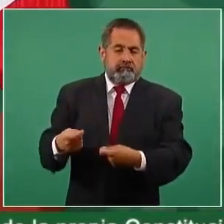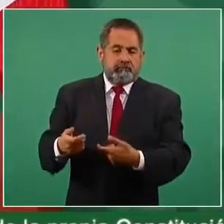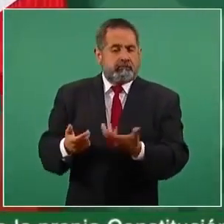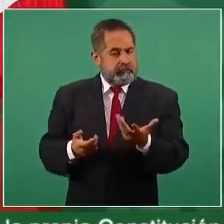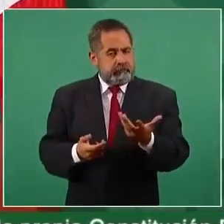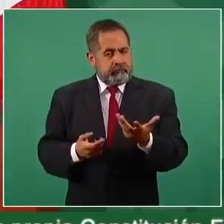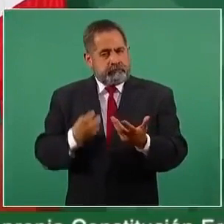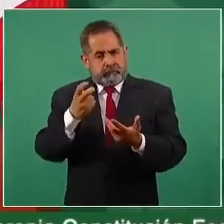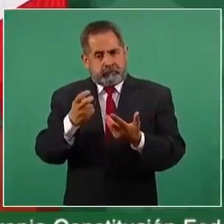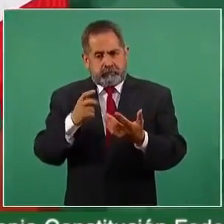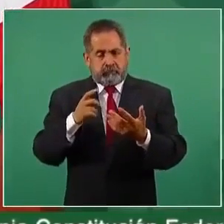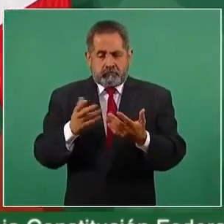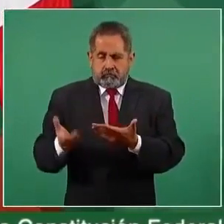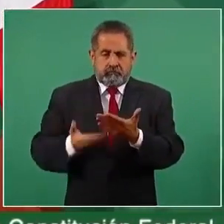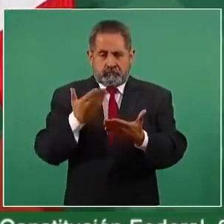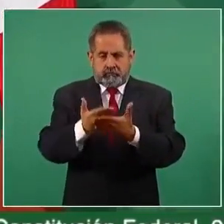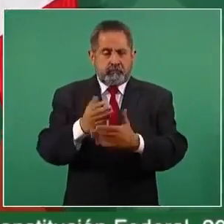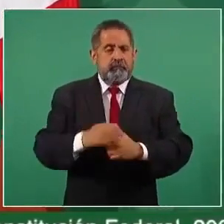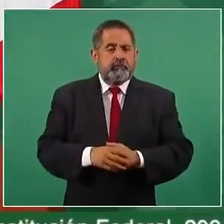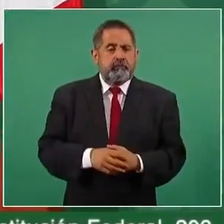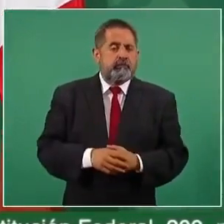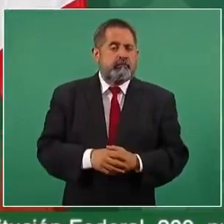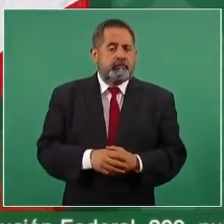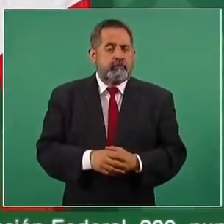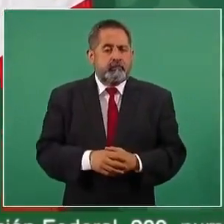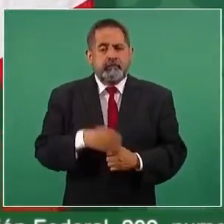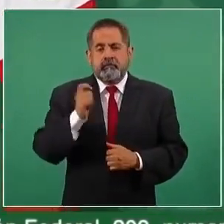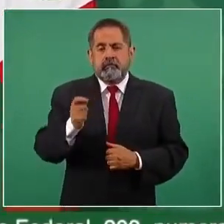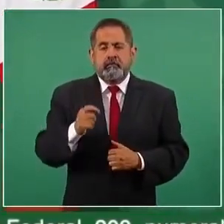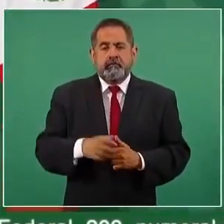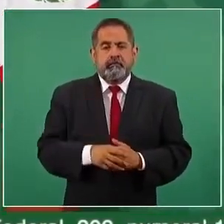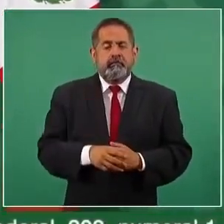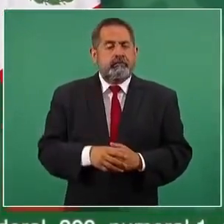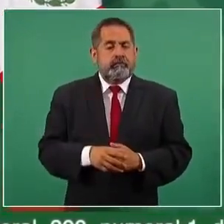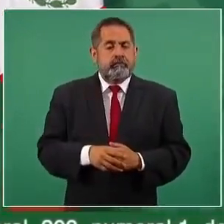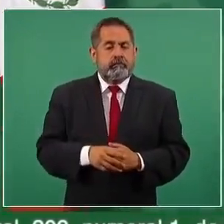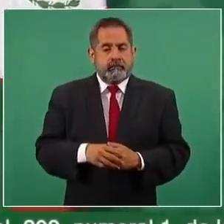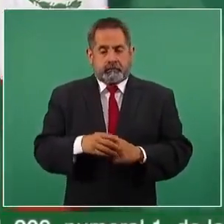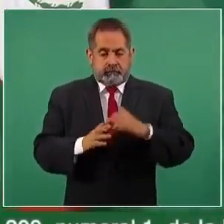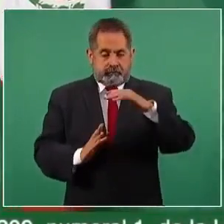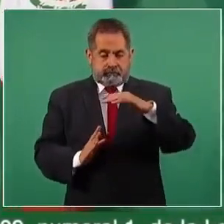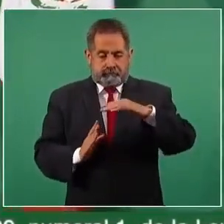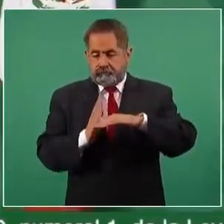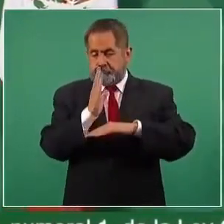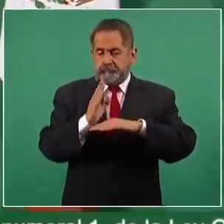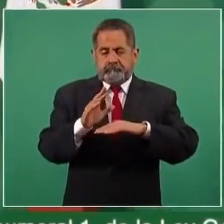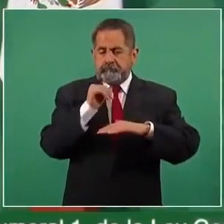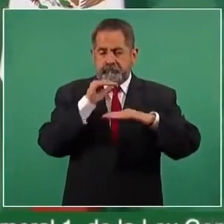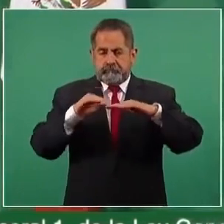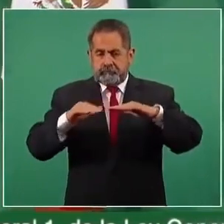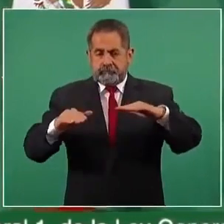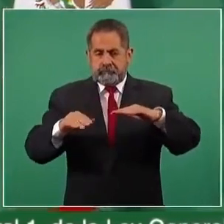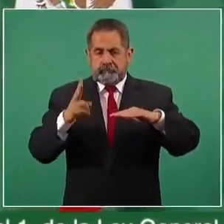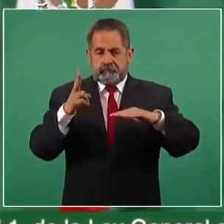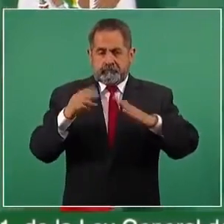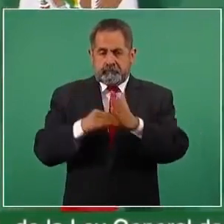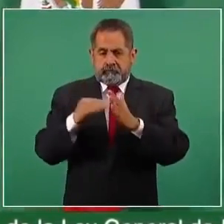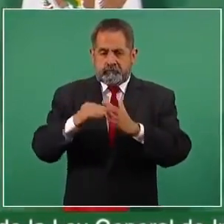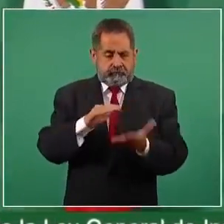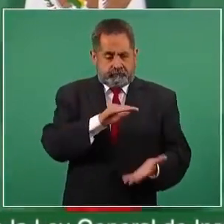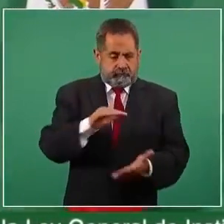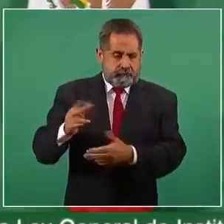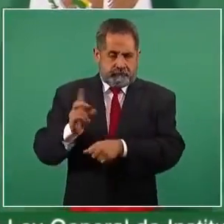una propuesta. No vamos a pasar de dos millones de barriles diarios